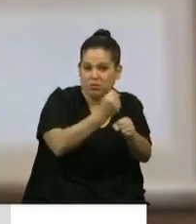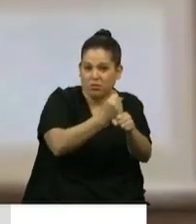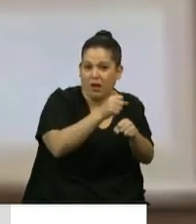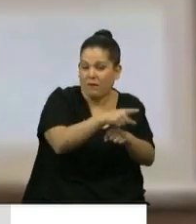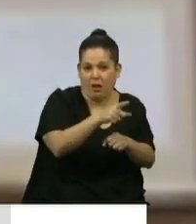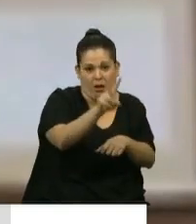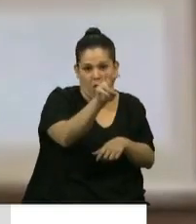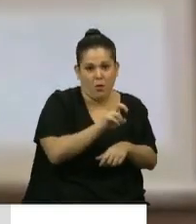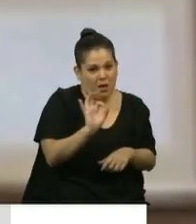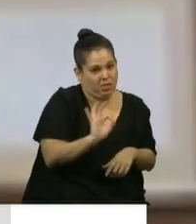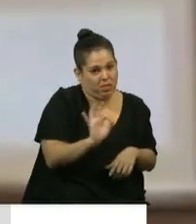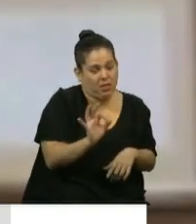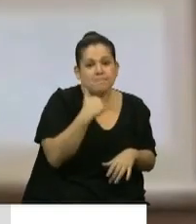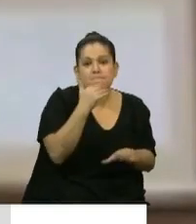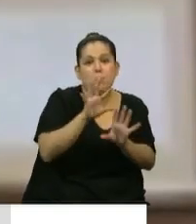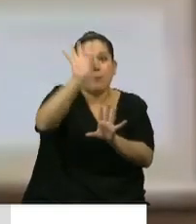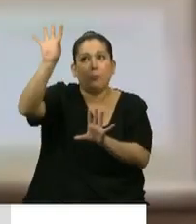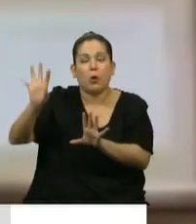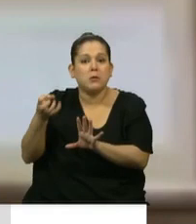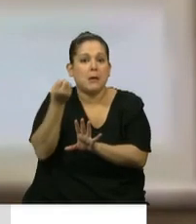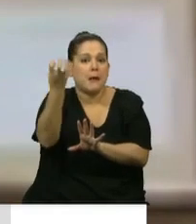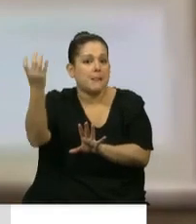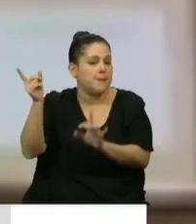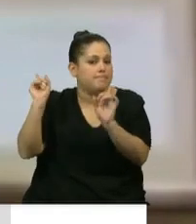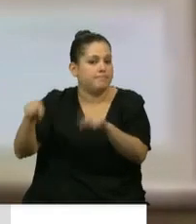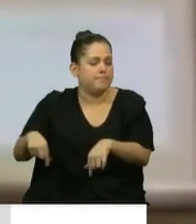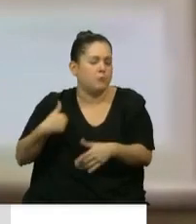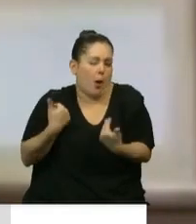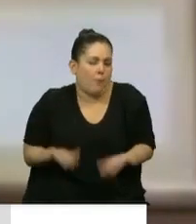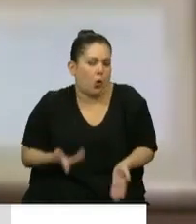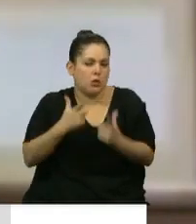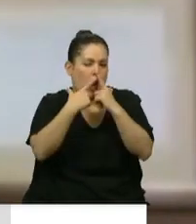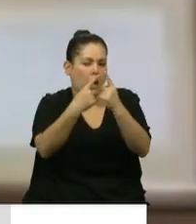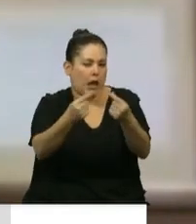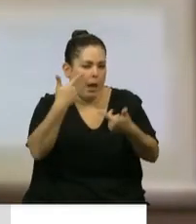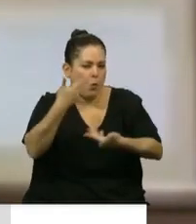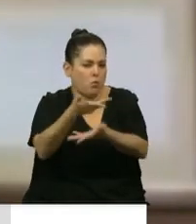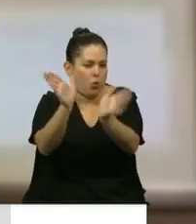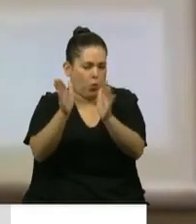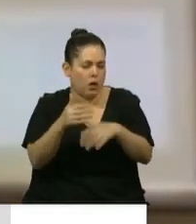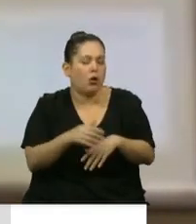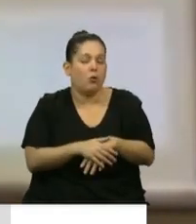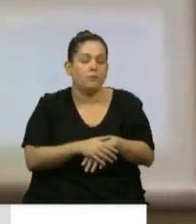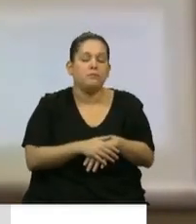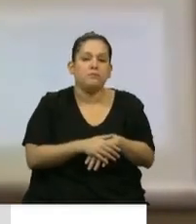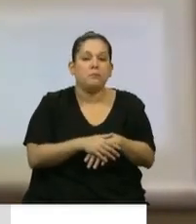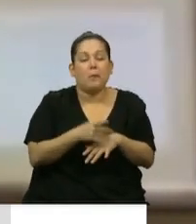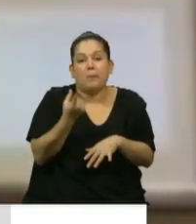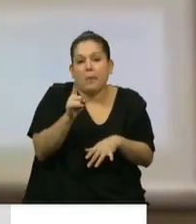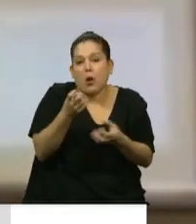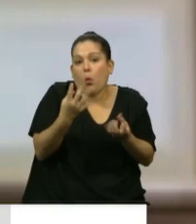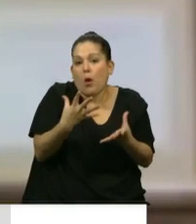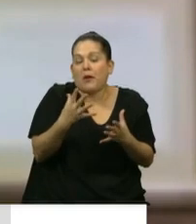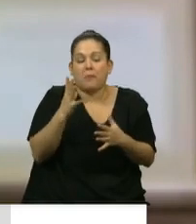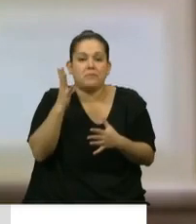No sé si esto pasa en la demás provincia y aprovecho para hacer el reclamo en forma pública. Bueno, sea un paliativo,